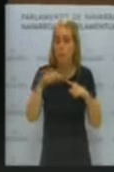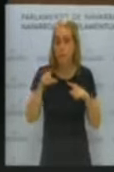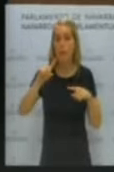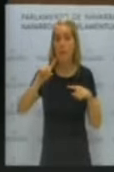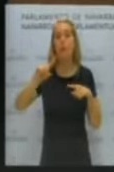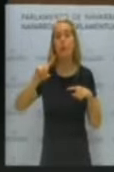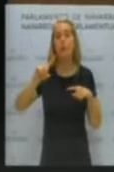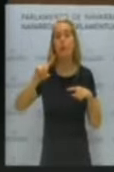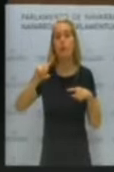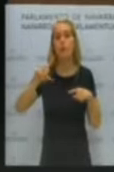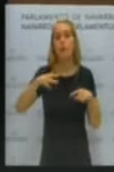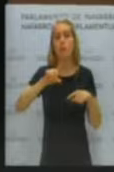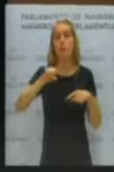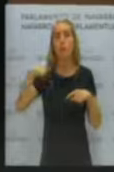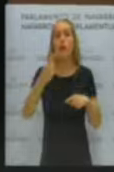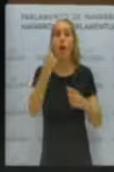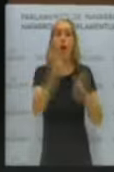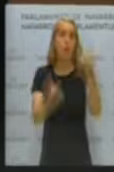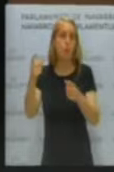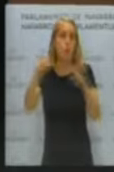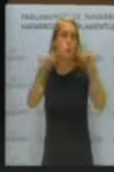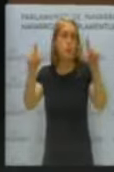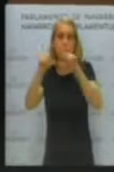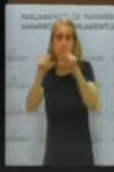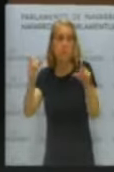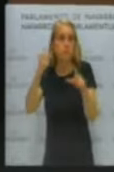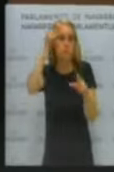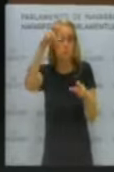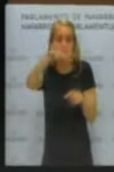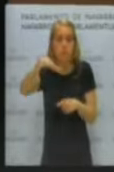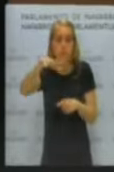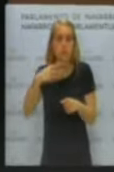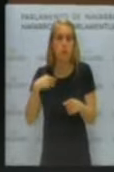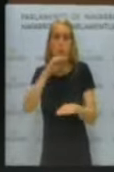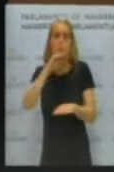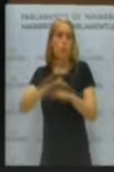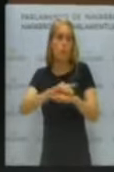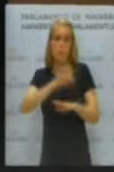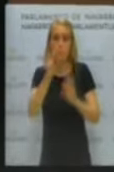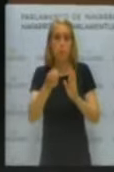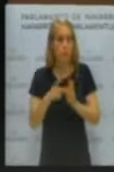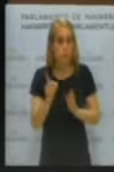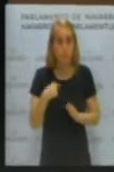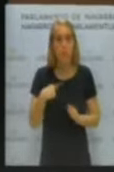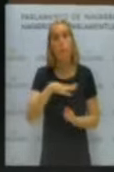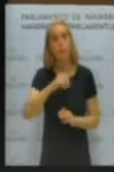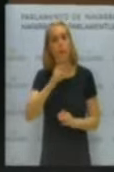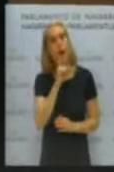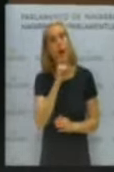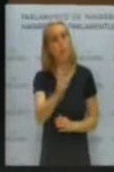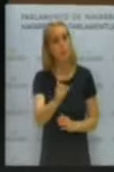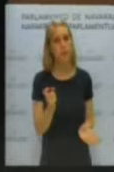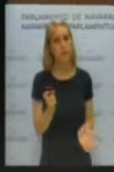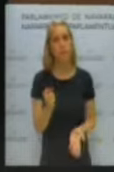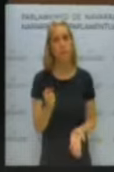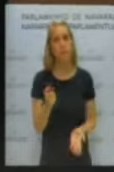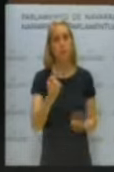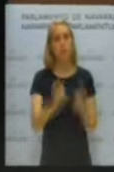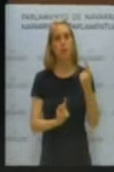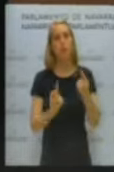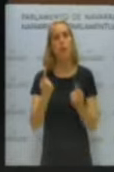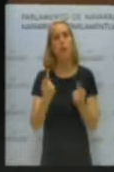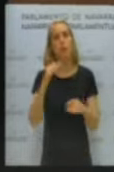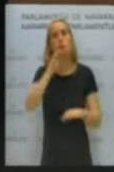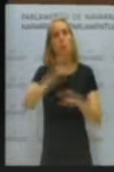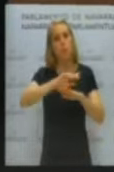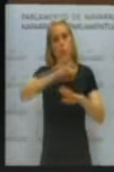corporaciones locales que incurran en incumplimientos legales, advertirles y llevarles al cumplimiento legal.